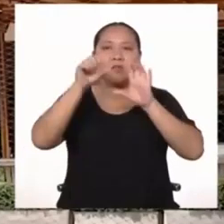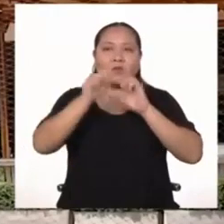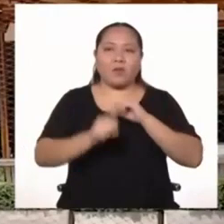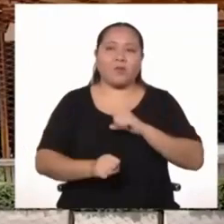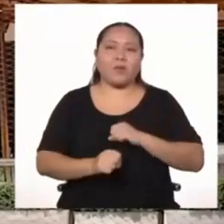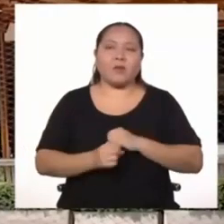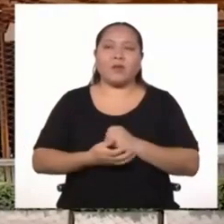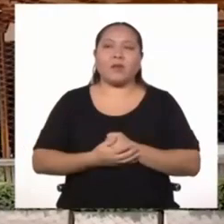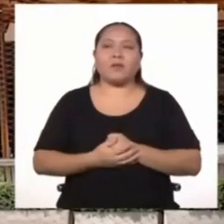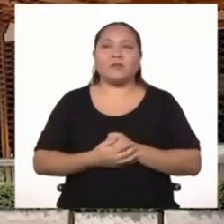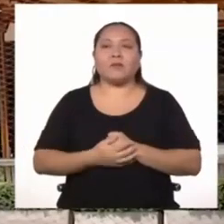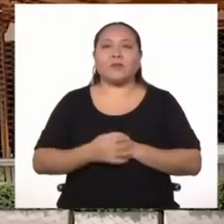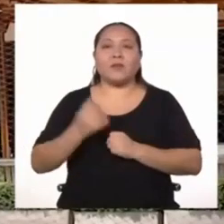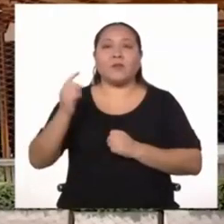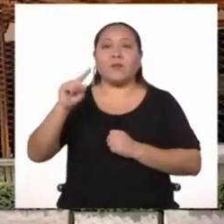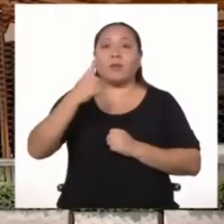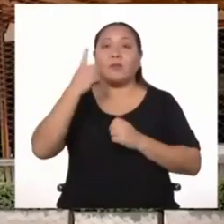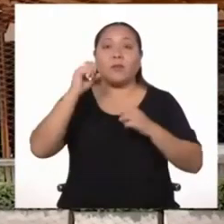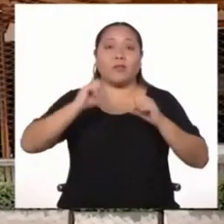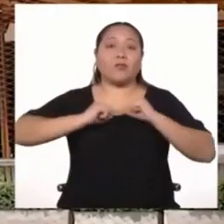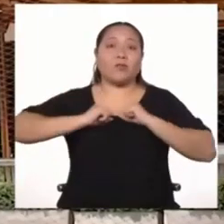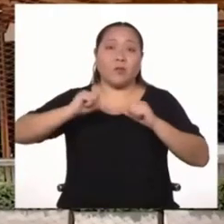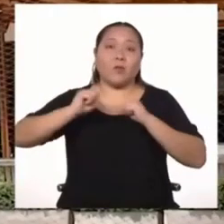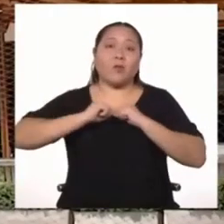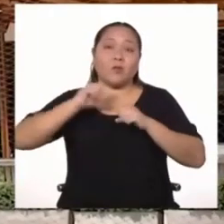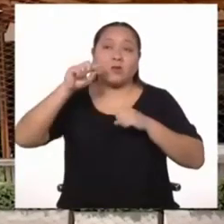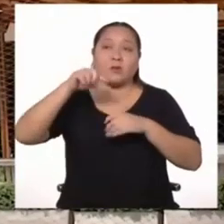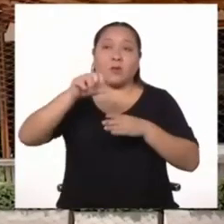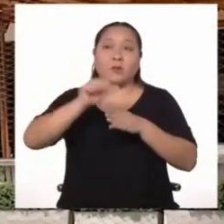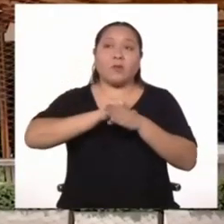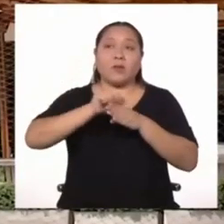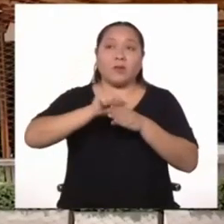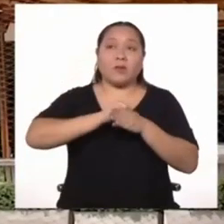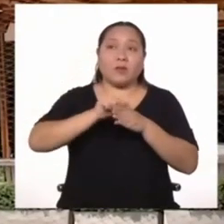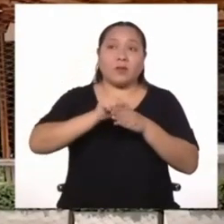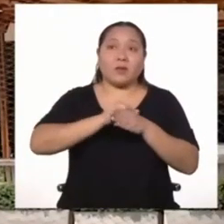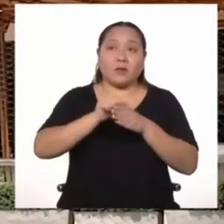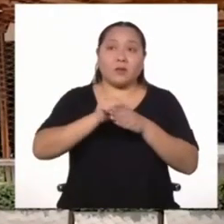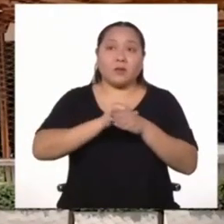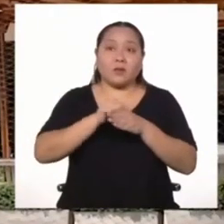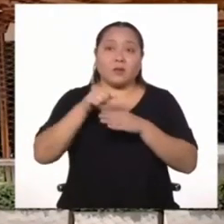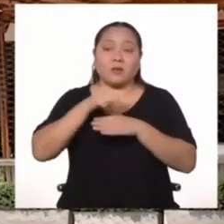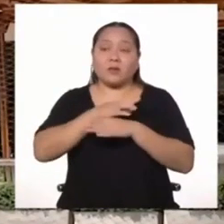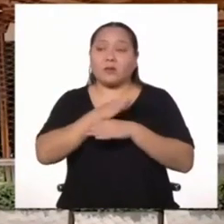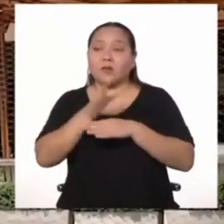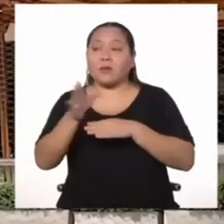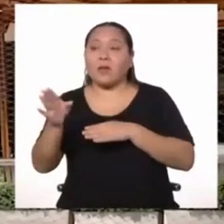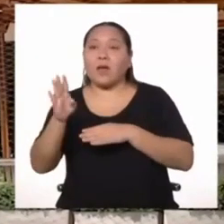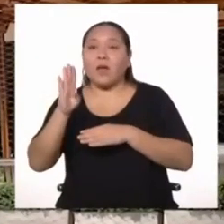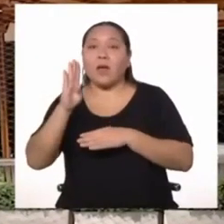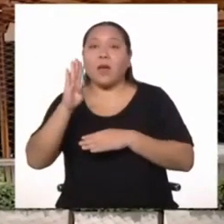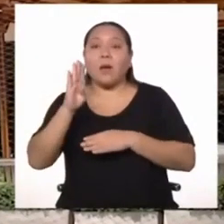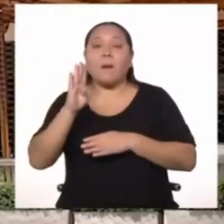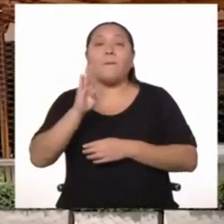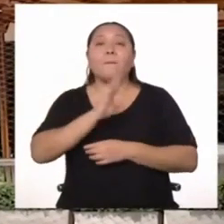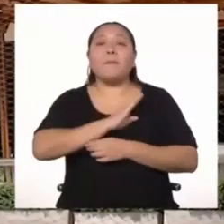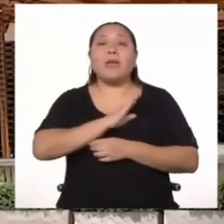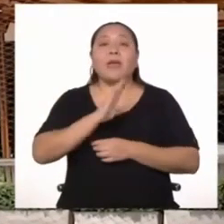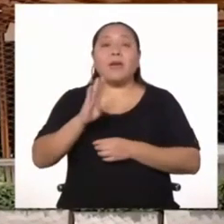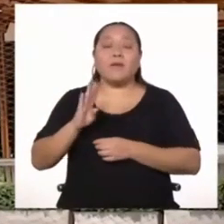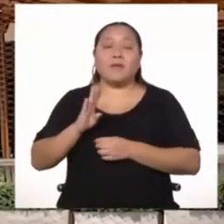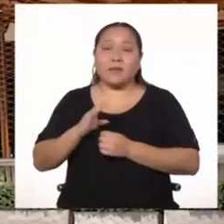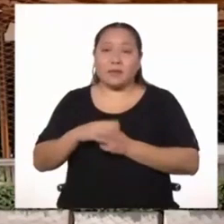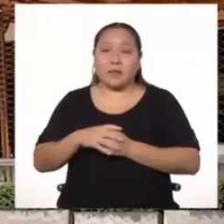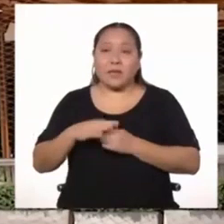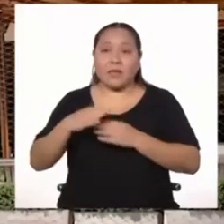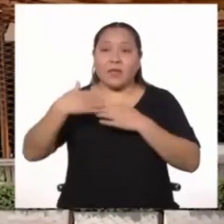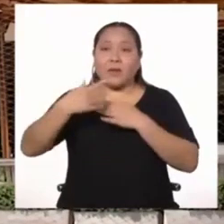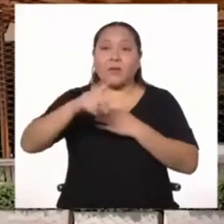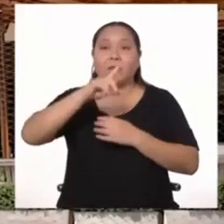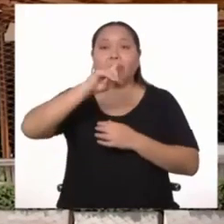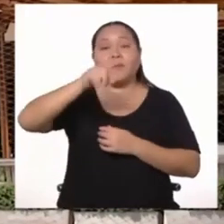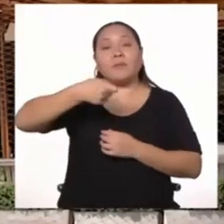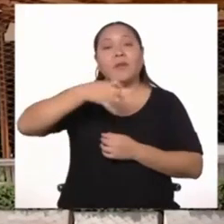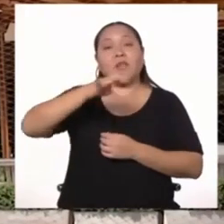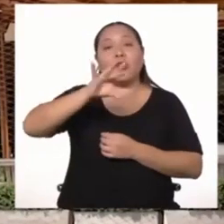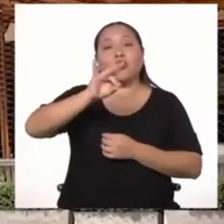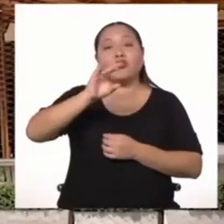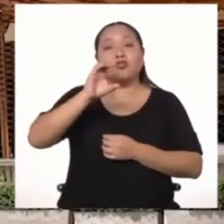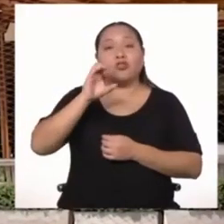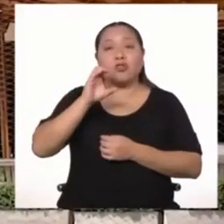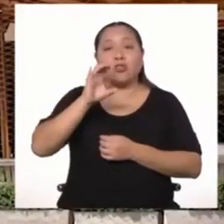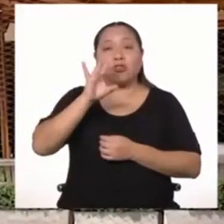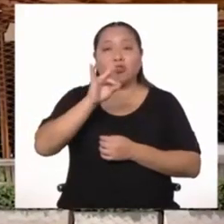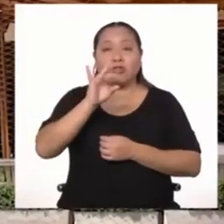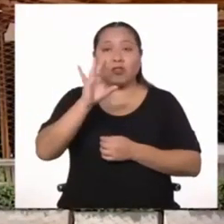Las primeras actividades deportivas se practicaron en terrenos de Bella Vista. Y más tarde, en 1885,